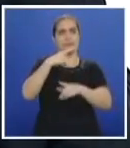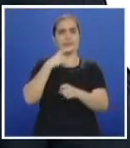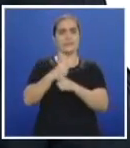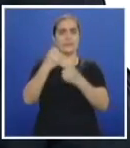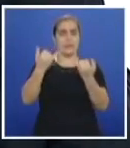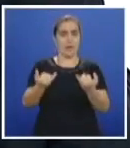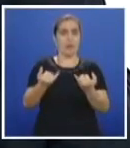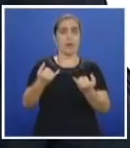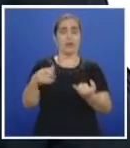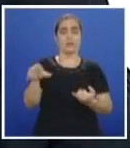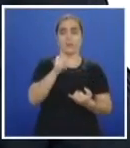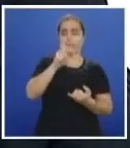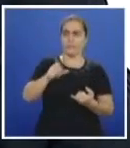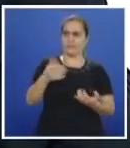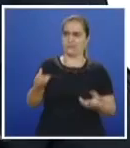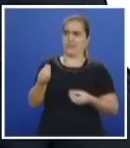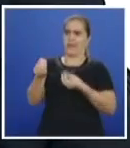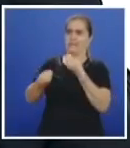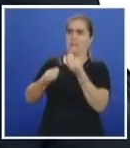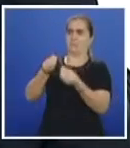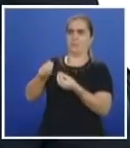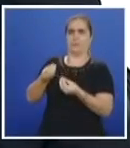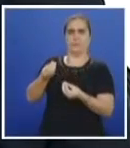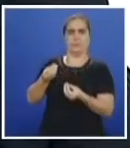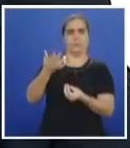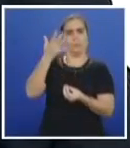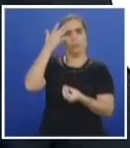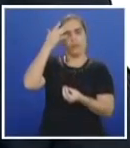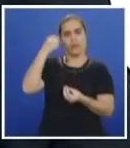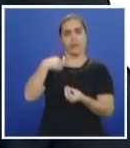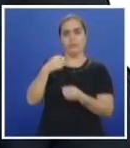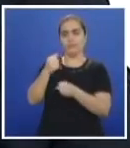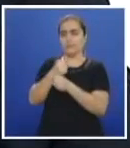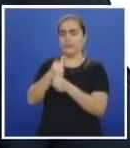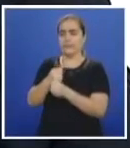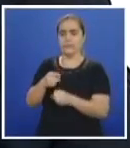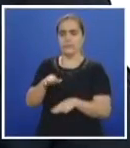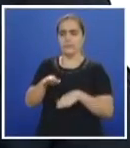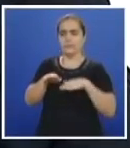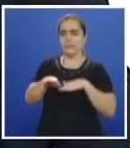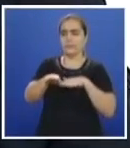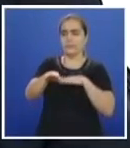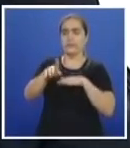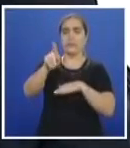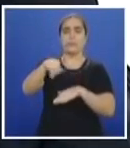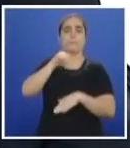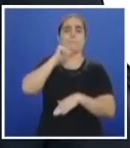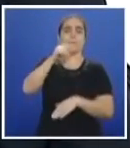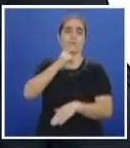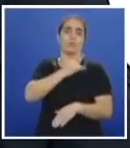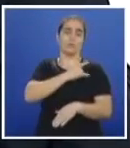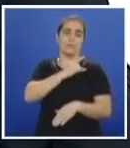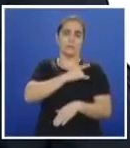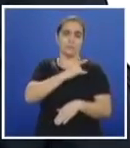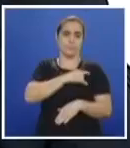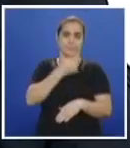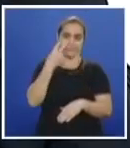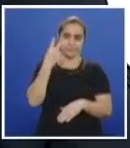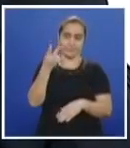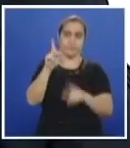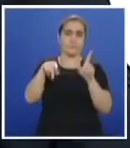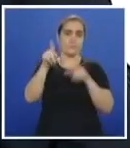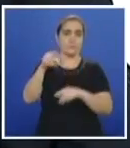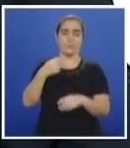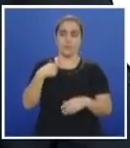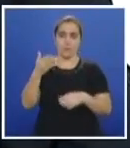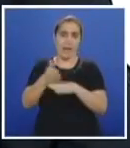por estos días llama la atención de los usuarios, de las personas que van a trabajar en el sector, pero principalmente de las universidades que, como lo dice el secretario, no se han puesto